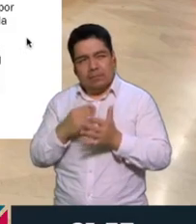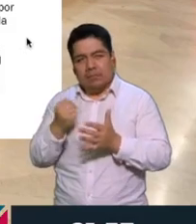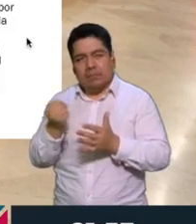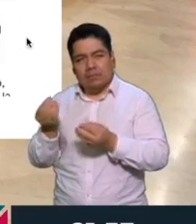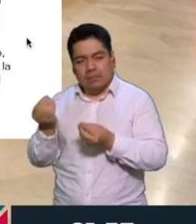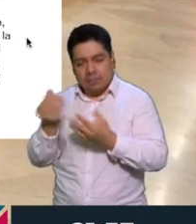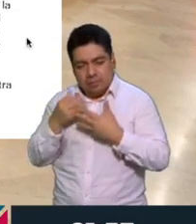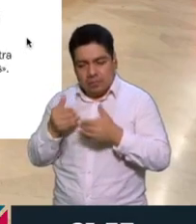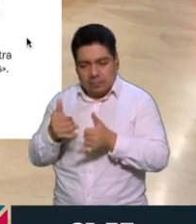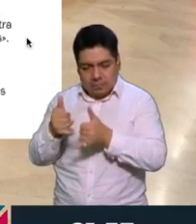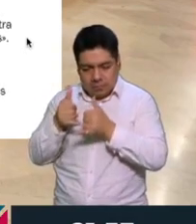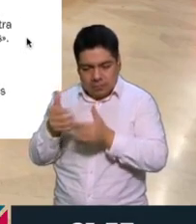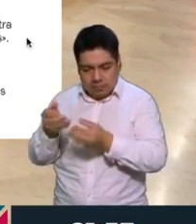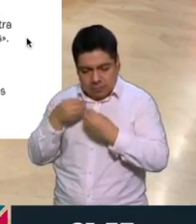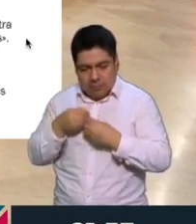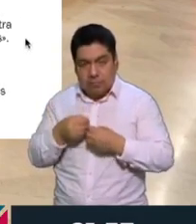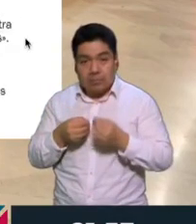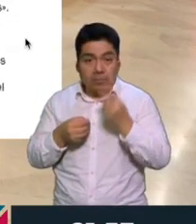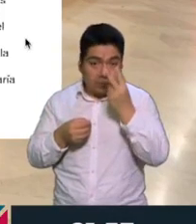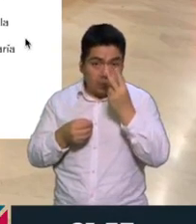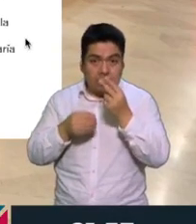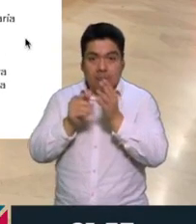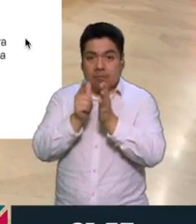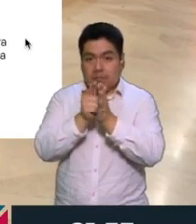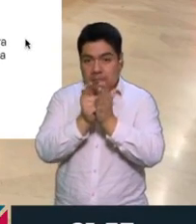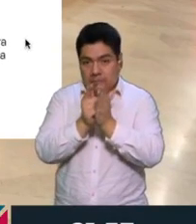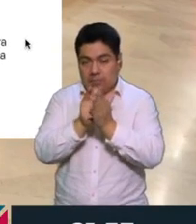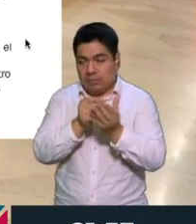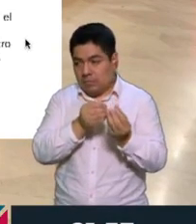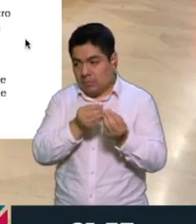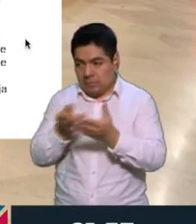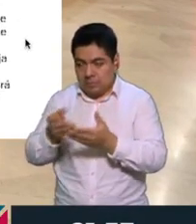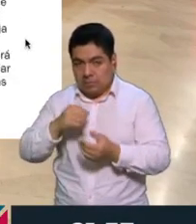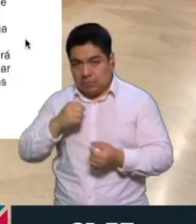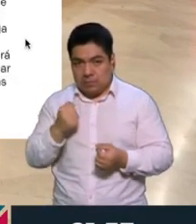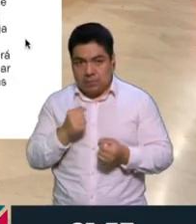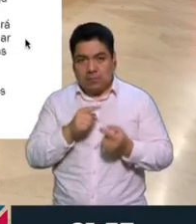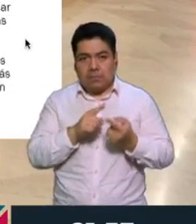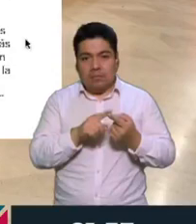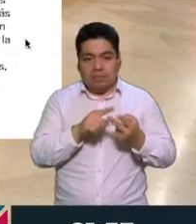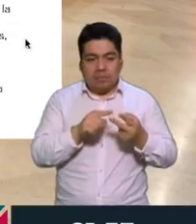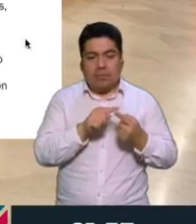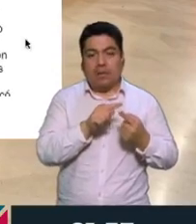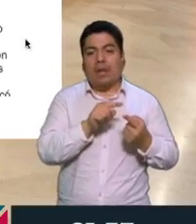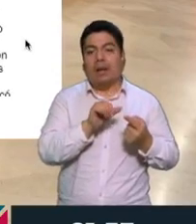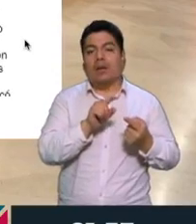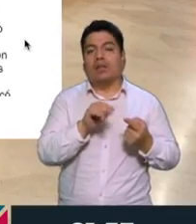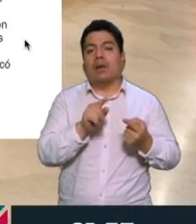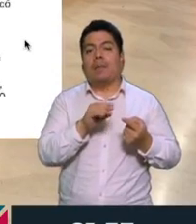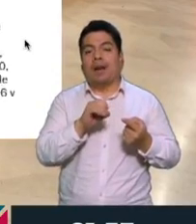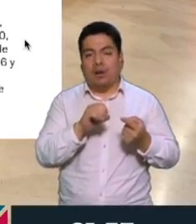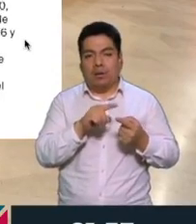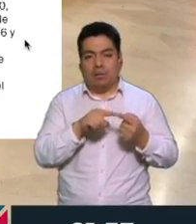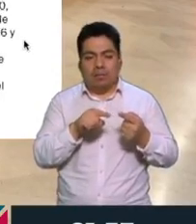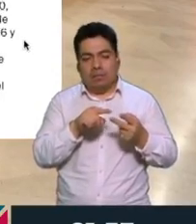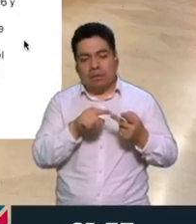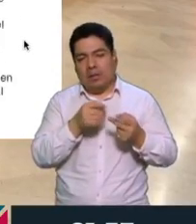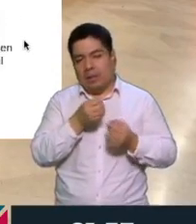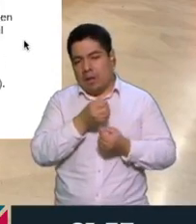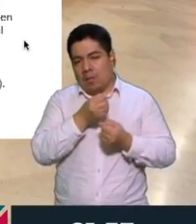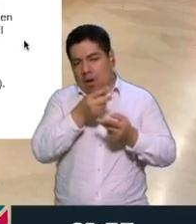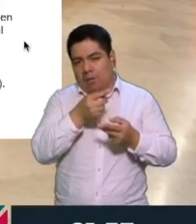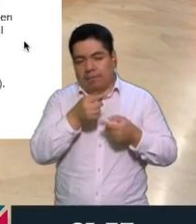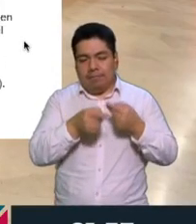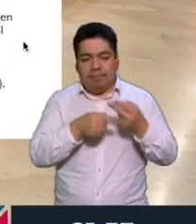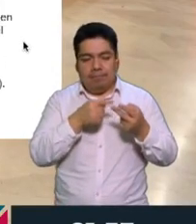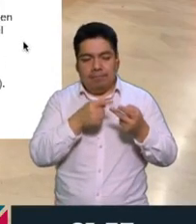si no me equivoco, decidió dejar dos libros, tarde o temprano, que es su antología casi completa de poesía, un